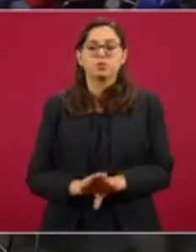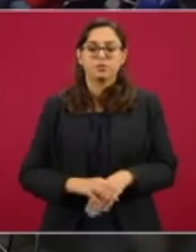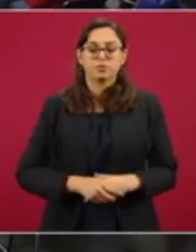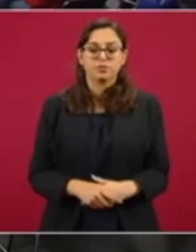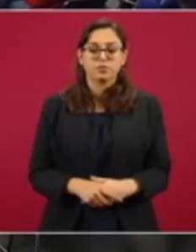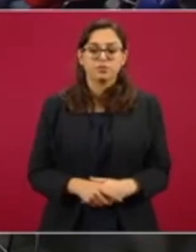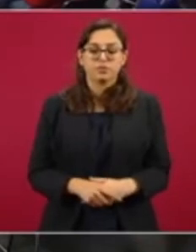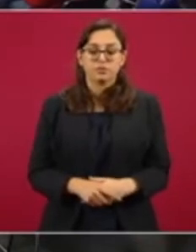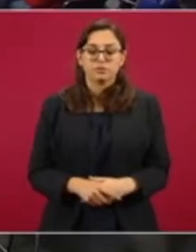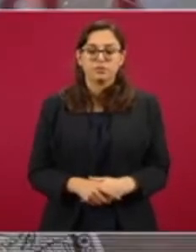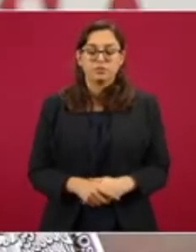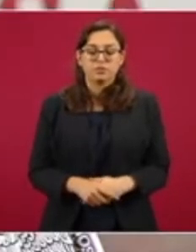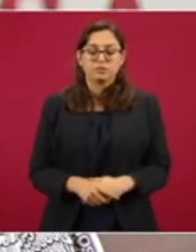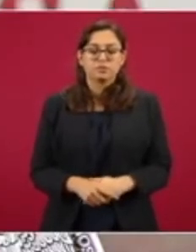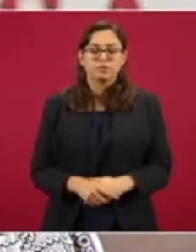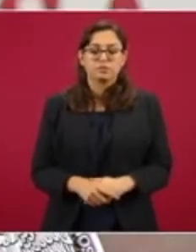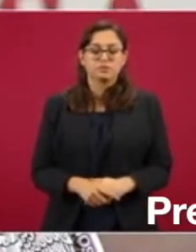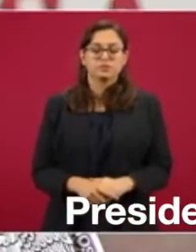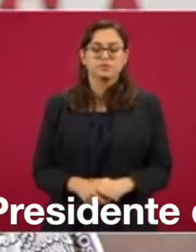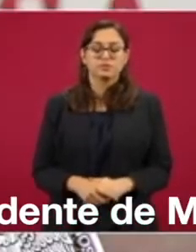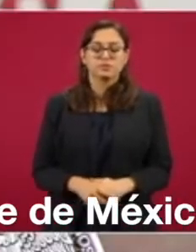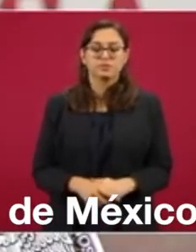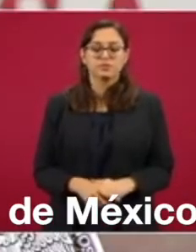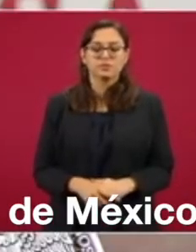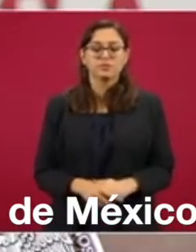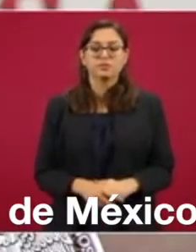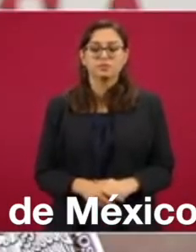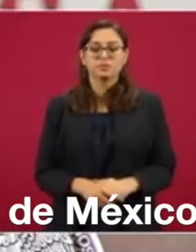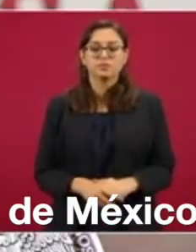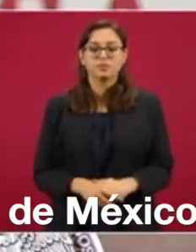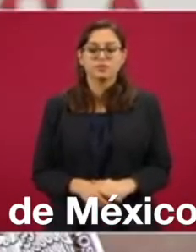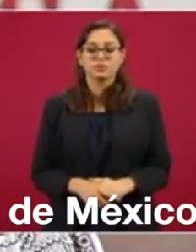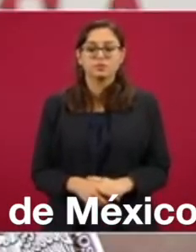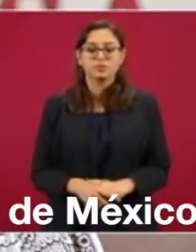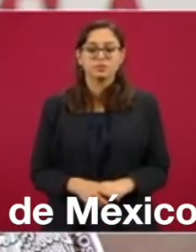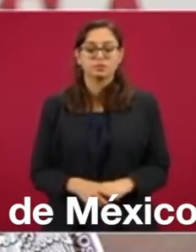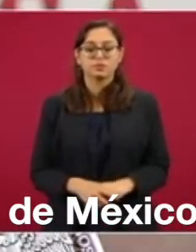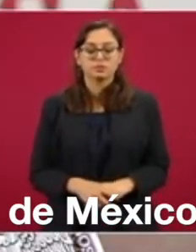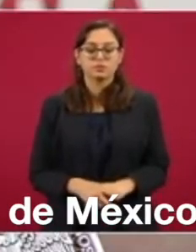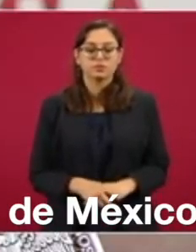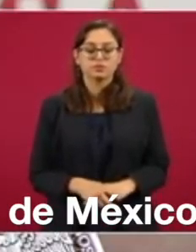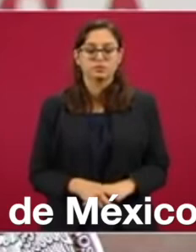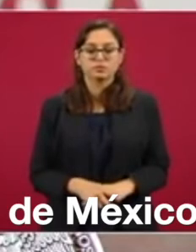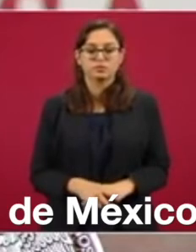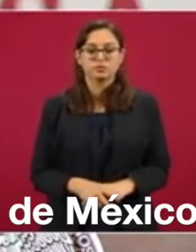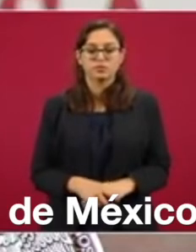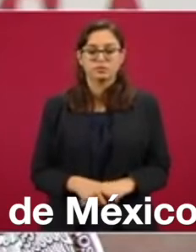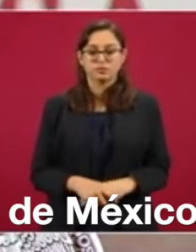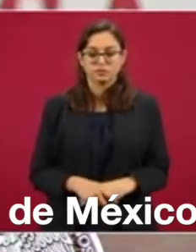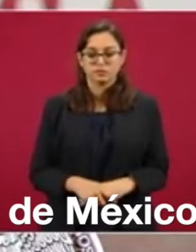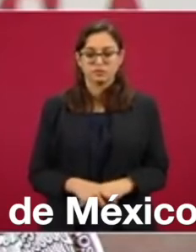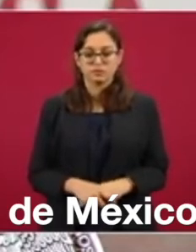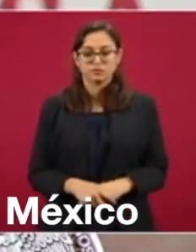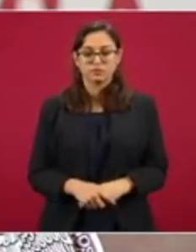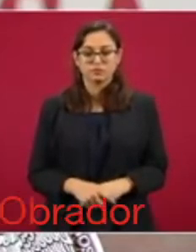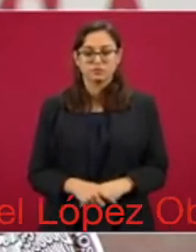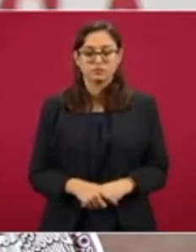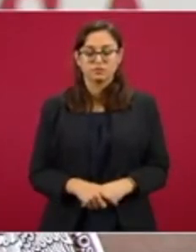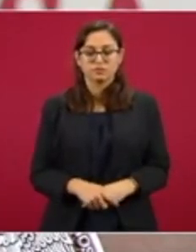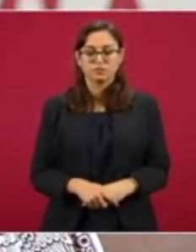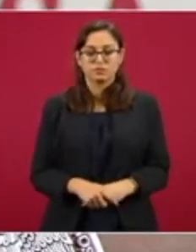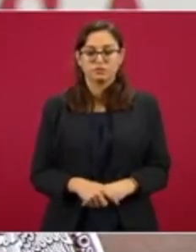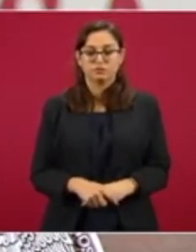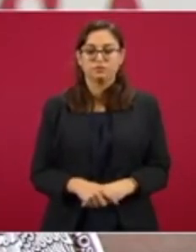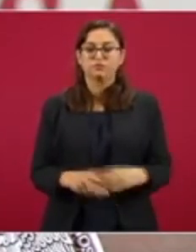cabo una revisión, una reforma. Ya no son los mismos